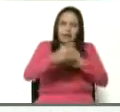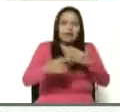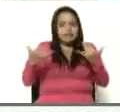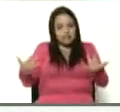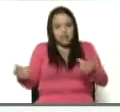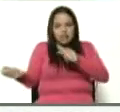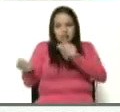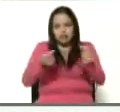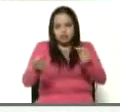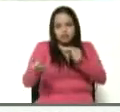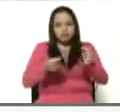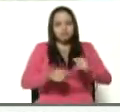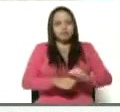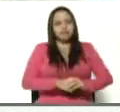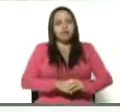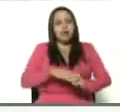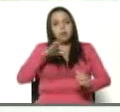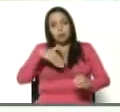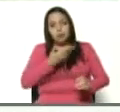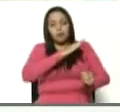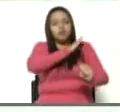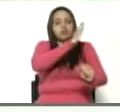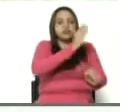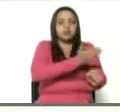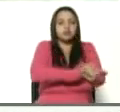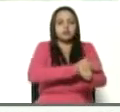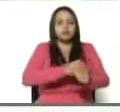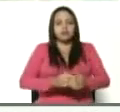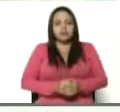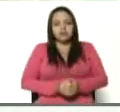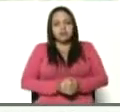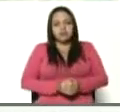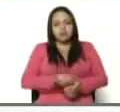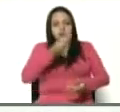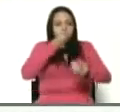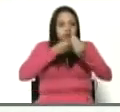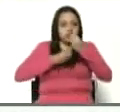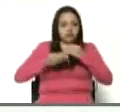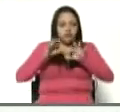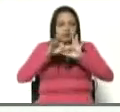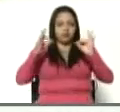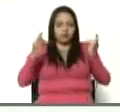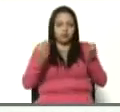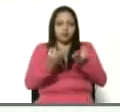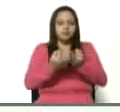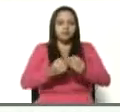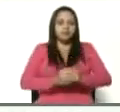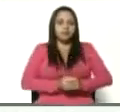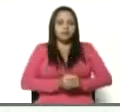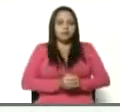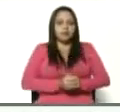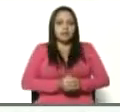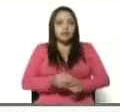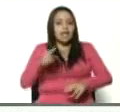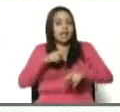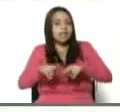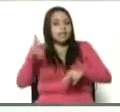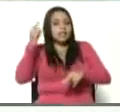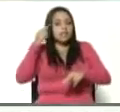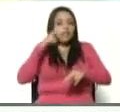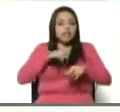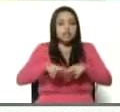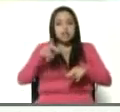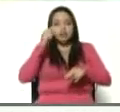hablamos. Para fortalecer el alimento de la familia. De los niños y niñas.